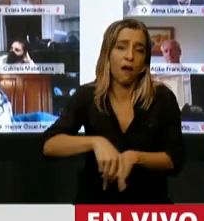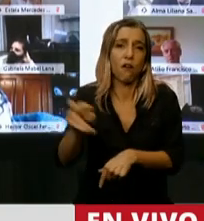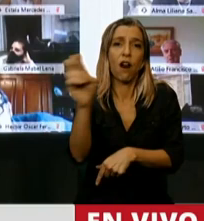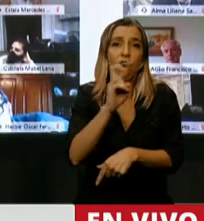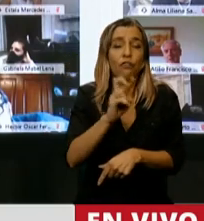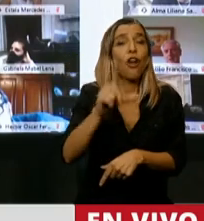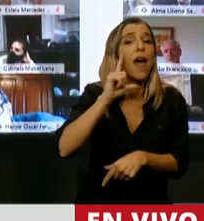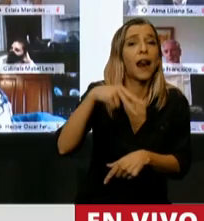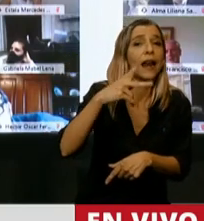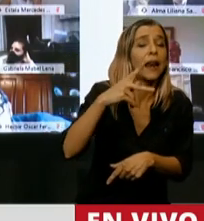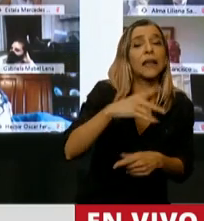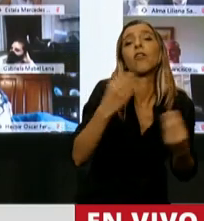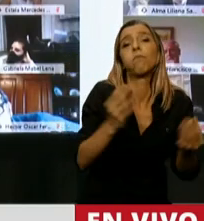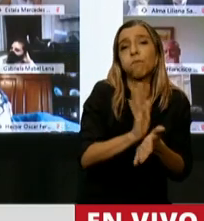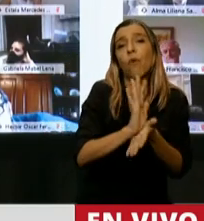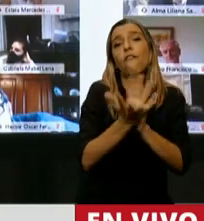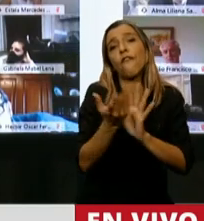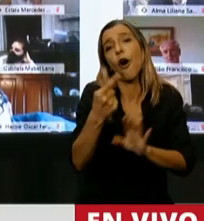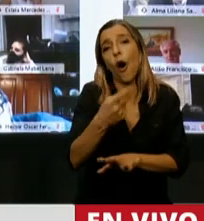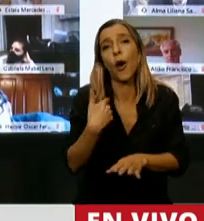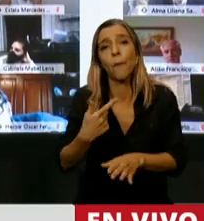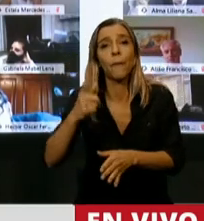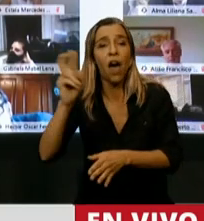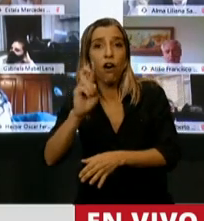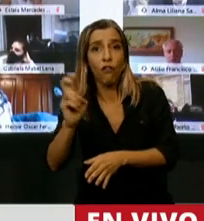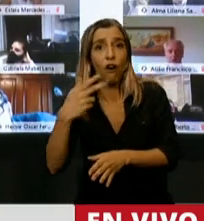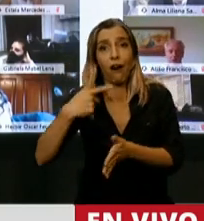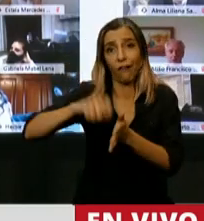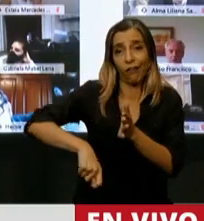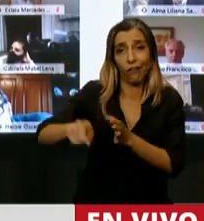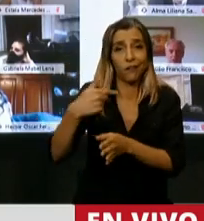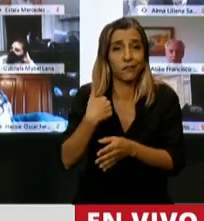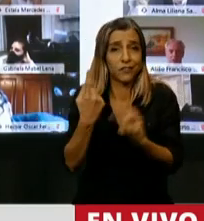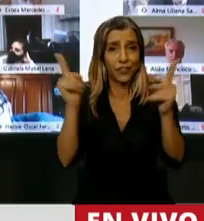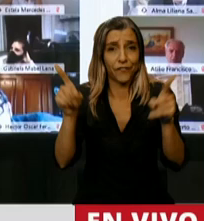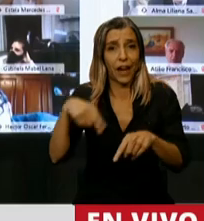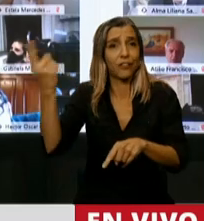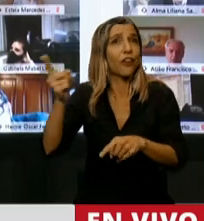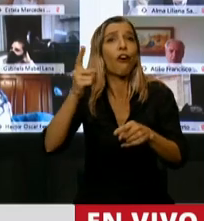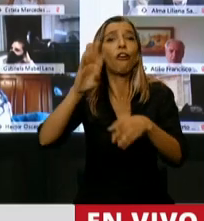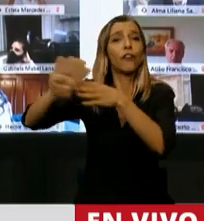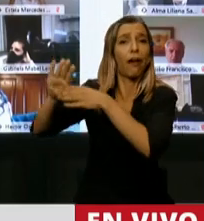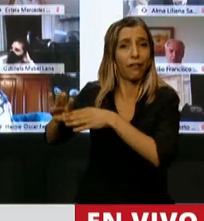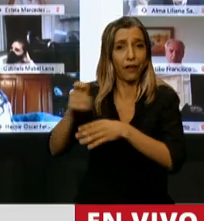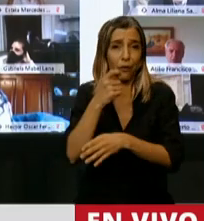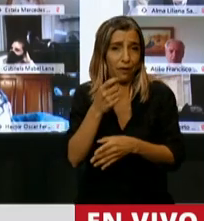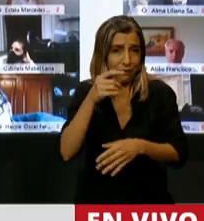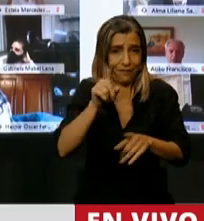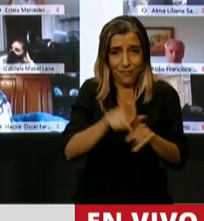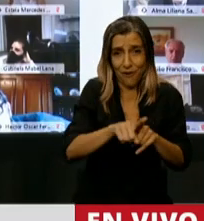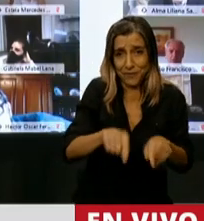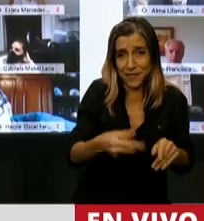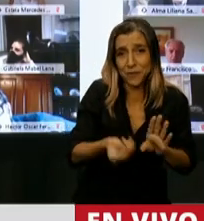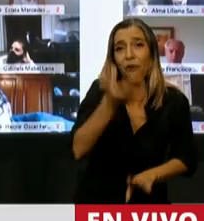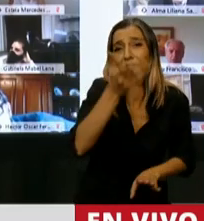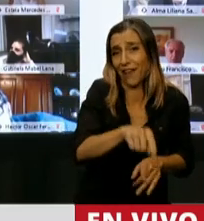como si la deuda dolarizada a través de un contrato fuese distinta a otra deuda, como si la devaluación no la afectara, lo mismo pasa